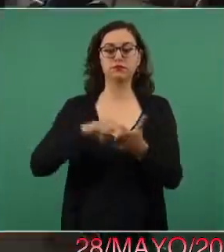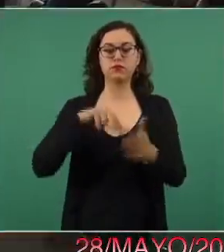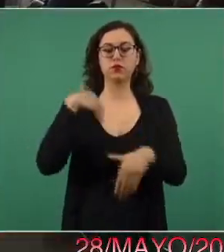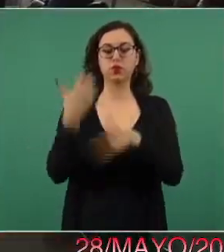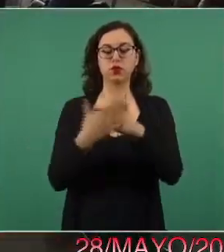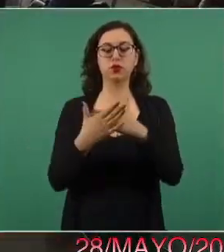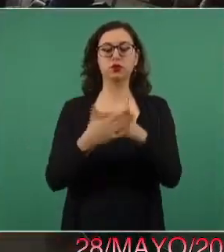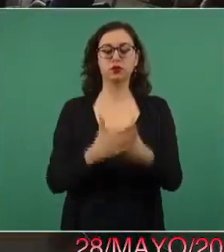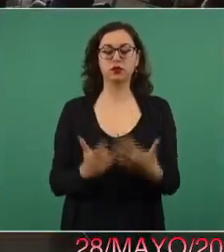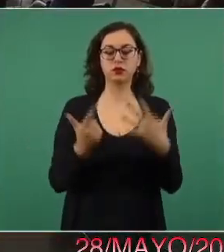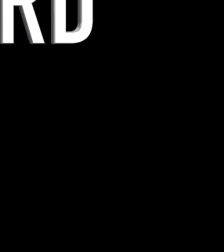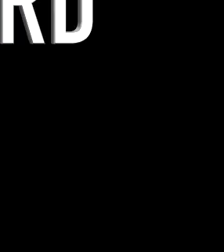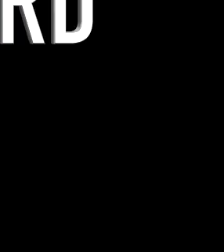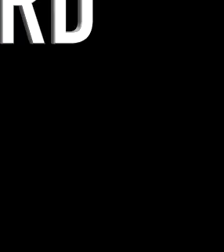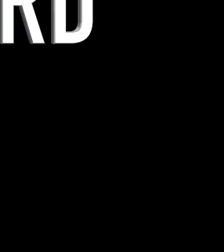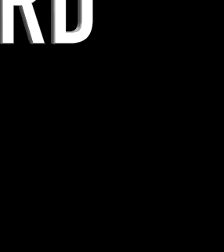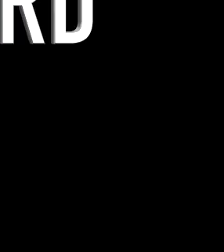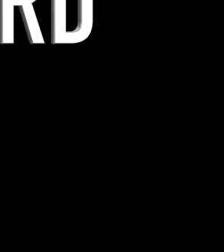Muchísimas gracias, presidente.